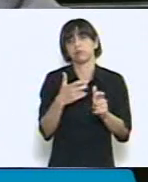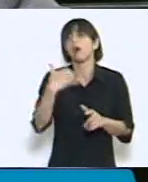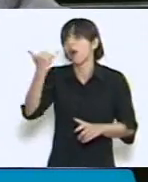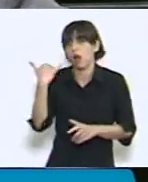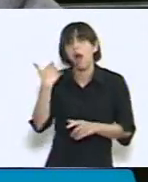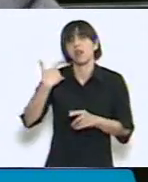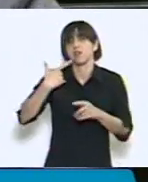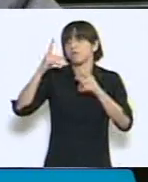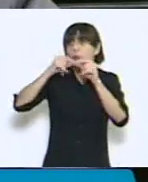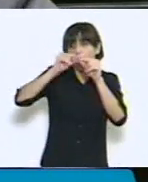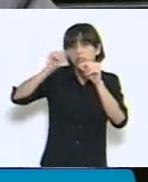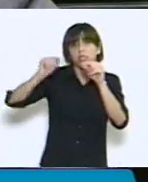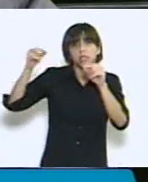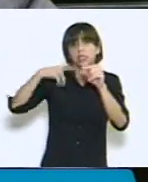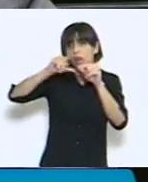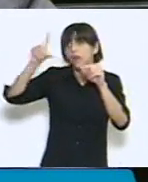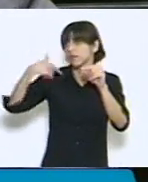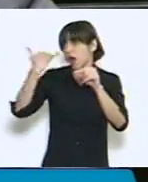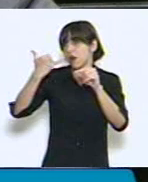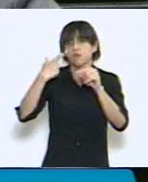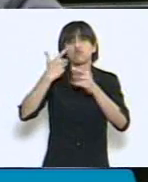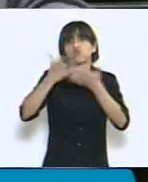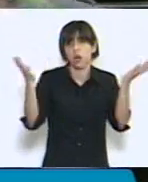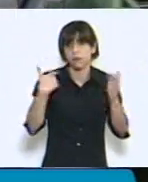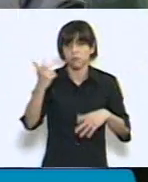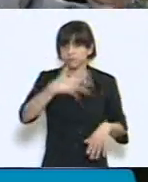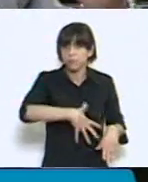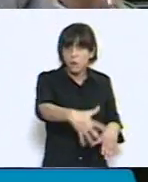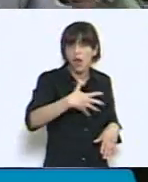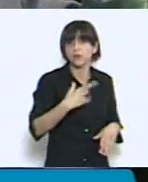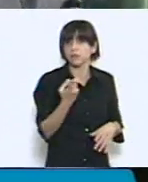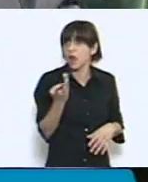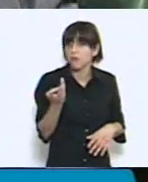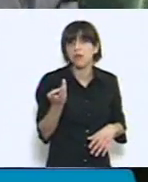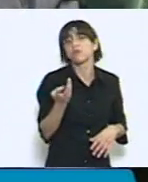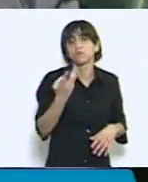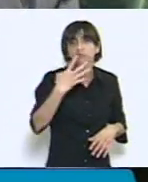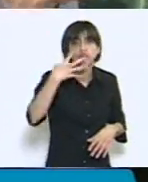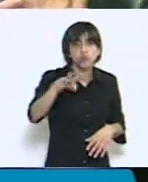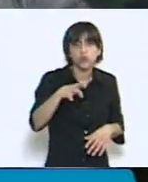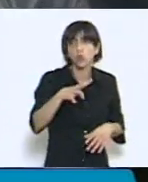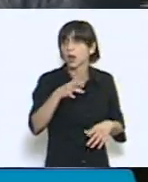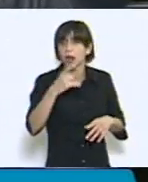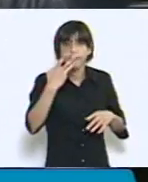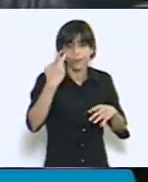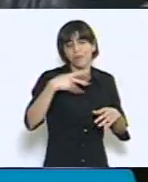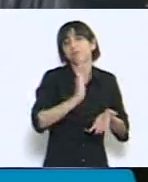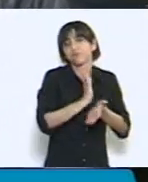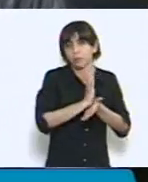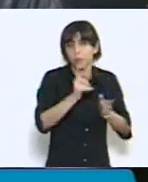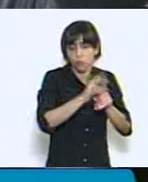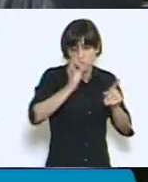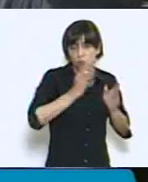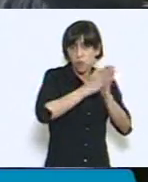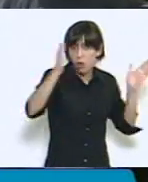En embarazadas solo tenemos 4.000, no llega muy por debajo un tercio de la tasa de crecimiento vegetativo